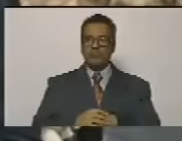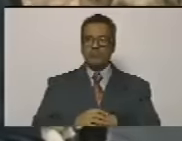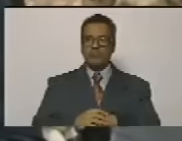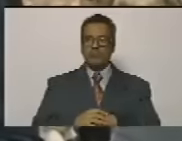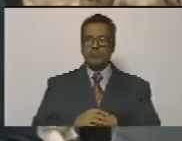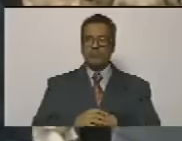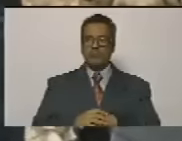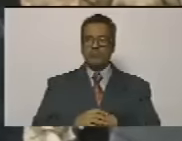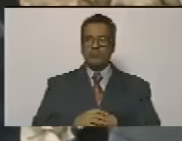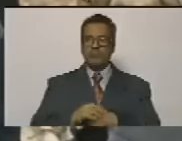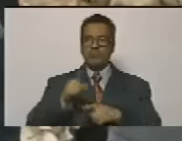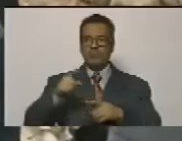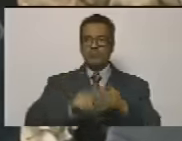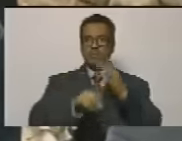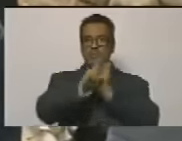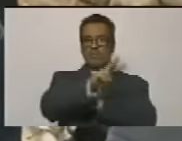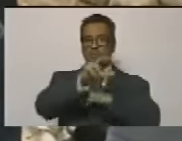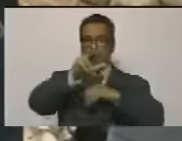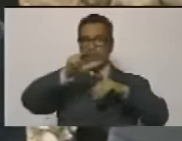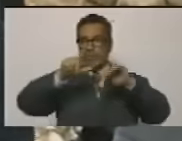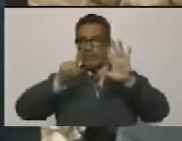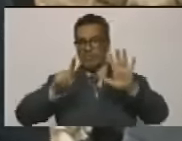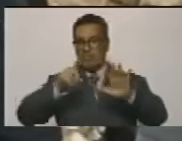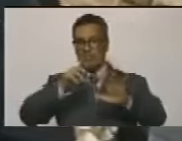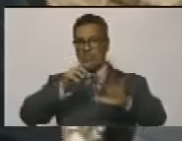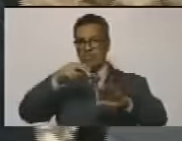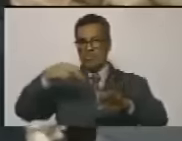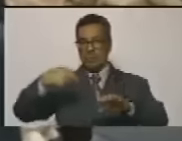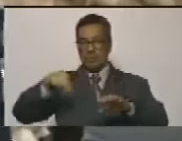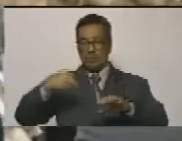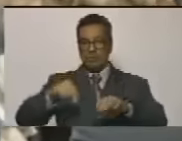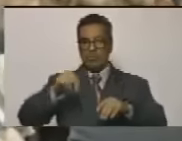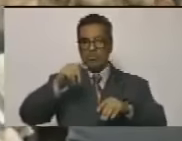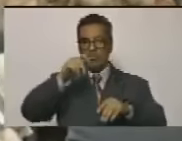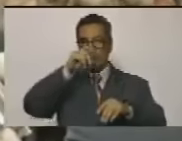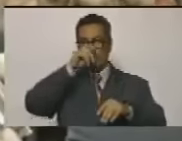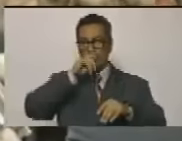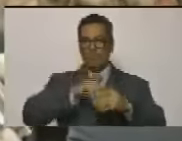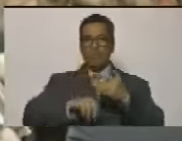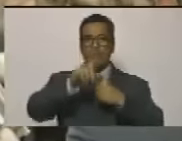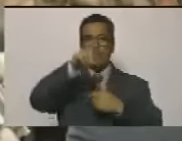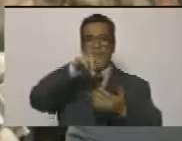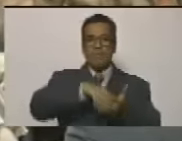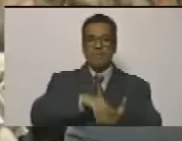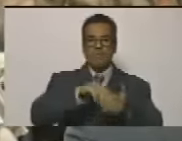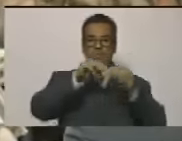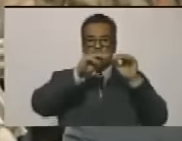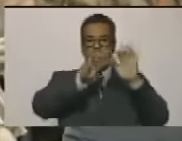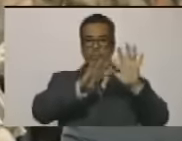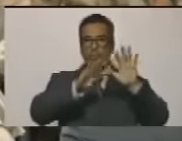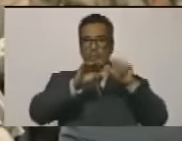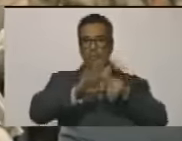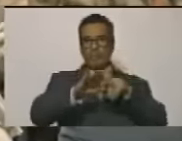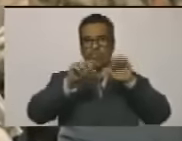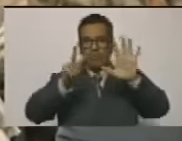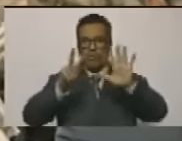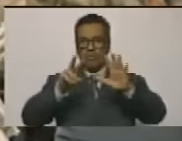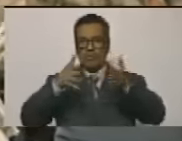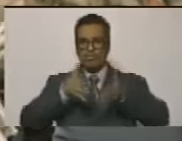El 26 de noviembre del año 1957 nació